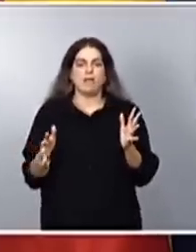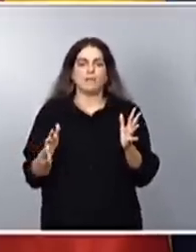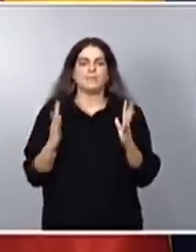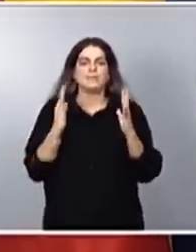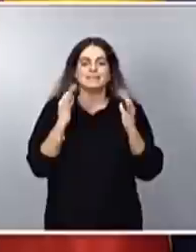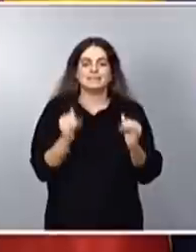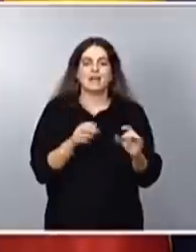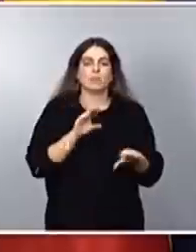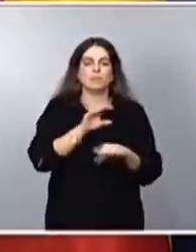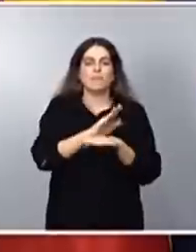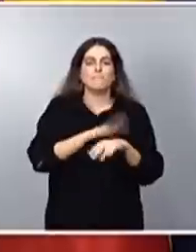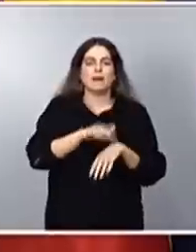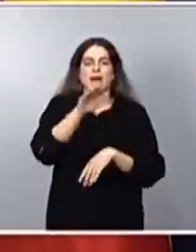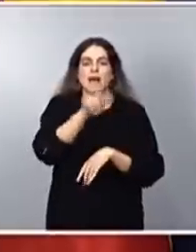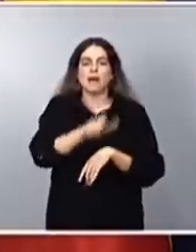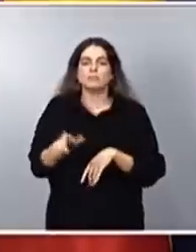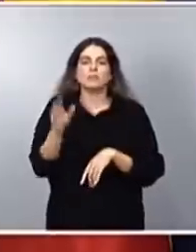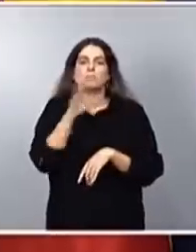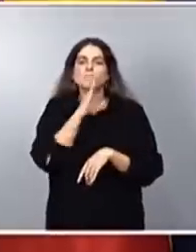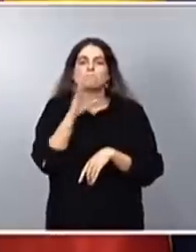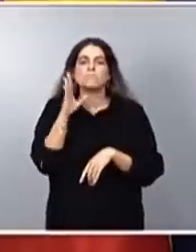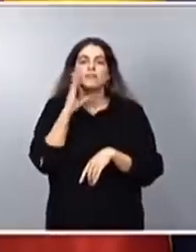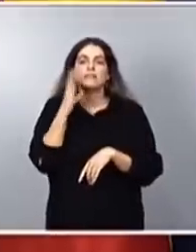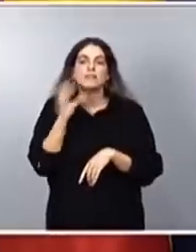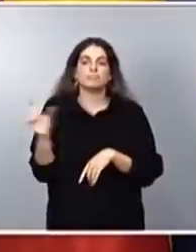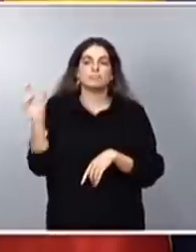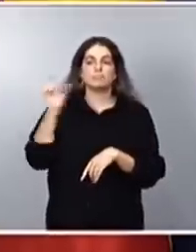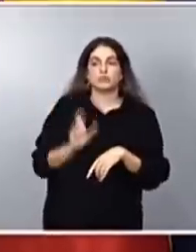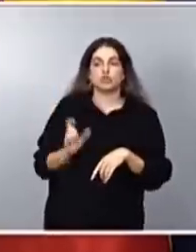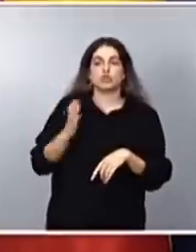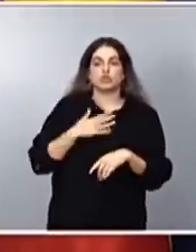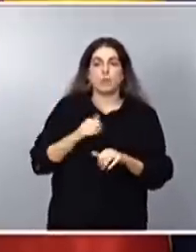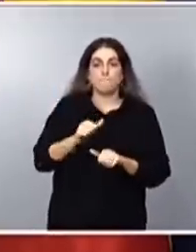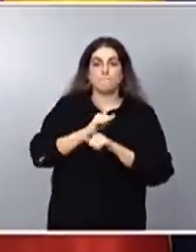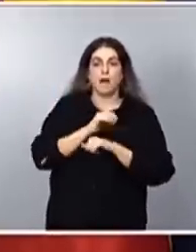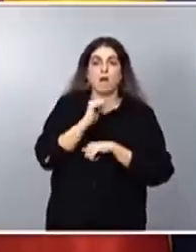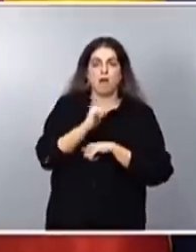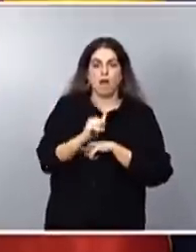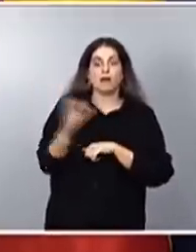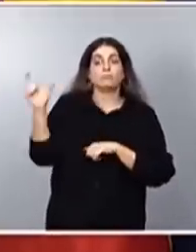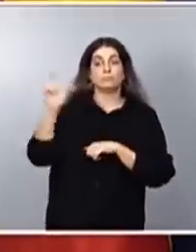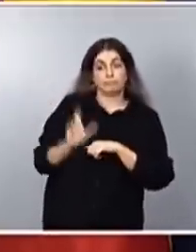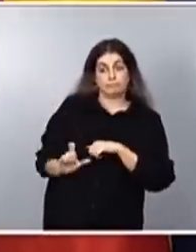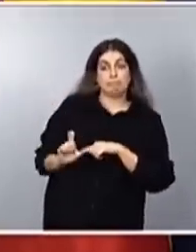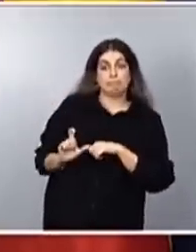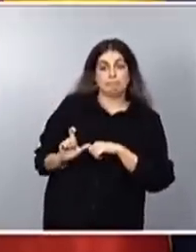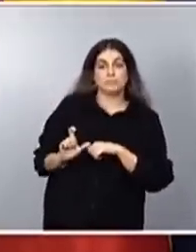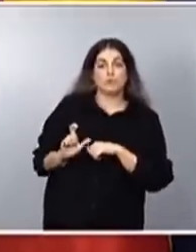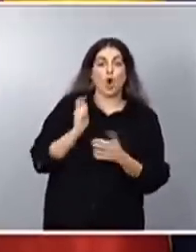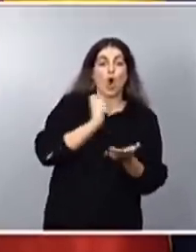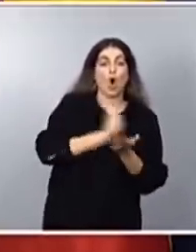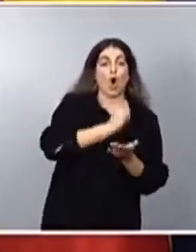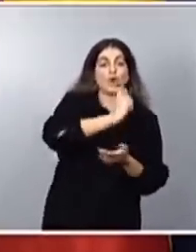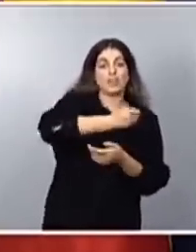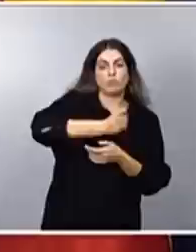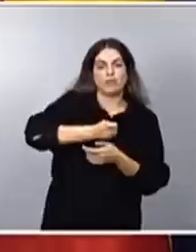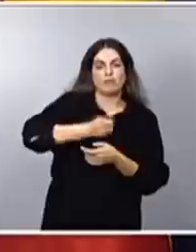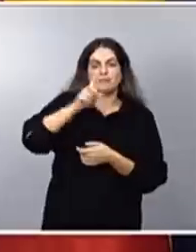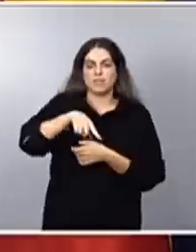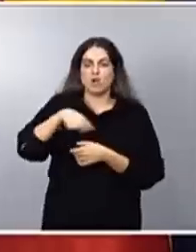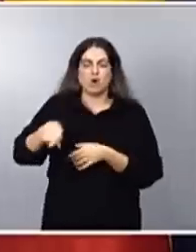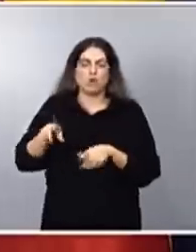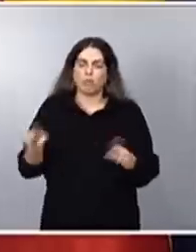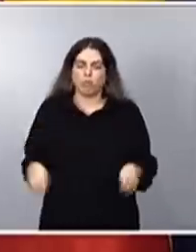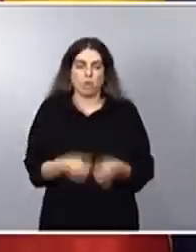percibiendo una prestación por desempleo, sea esta prestación por desempleo contributiva o no contributiva, y también a todas las madres que